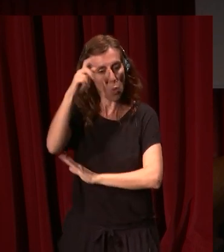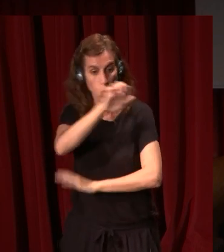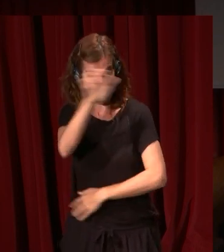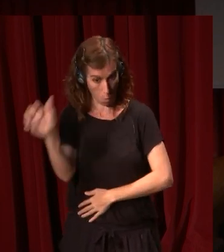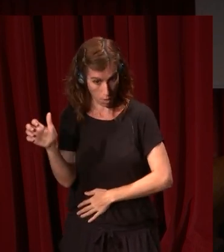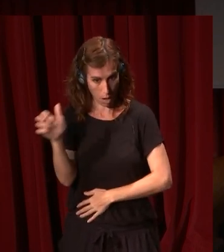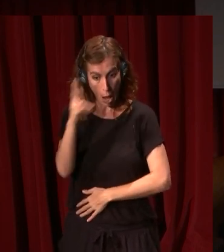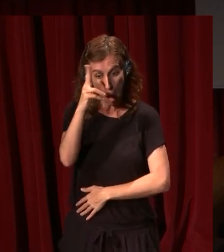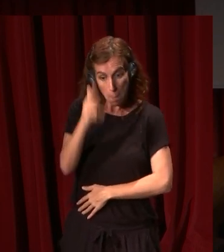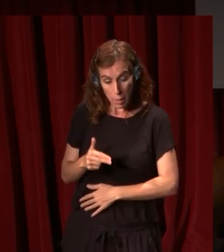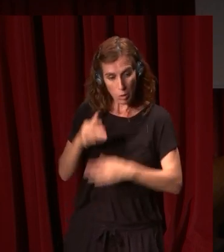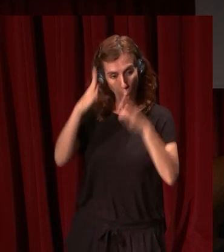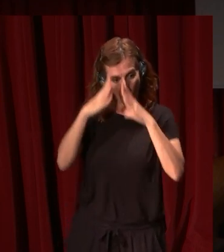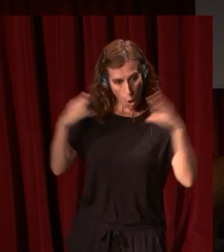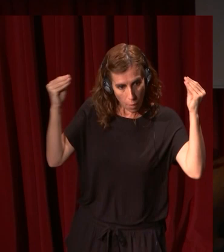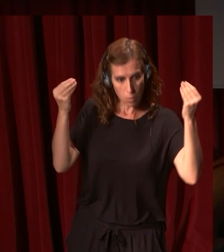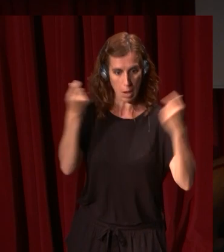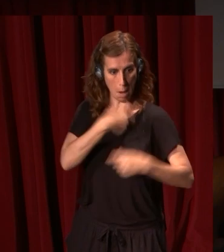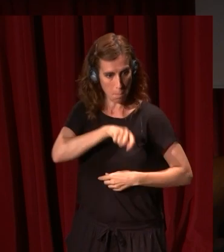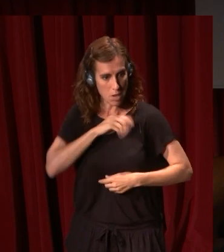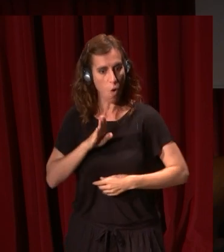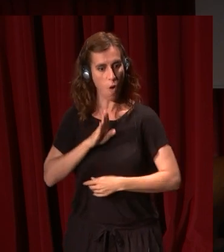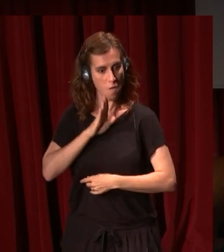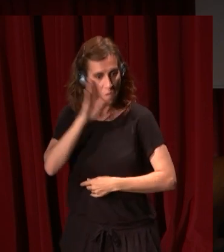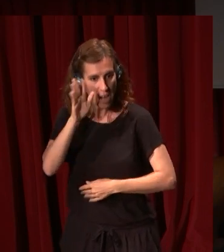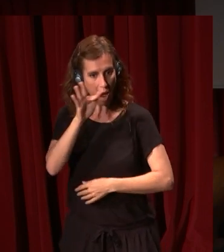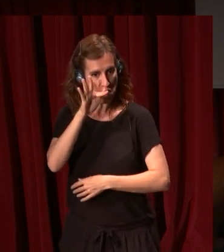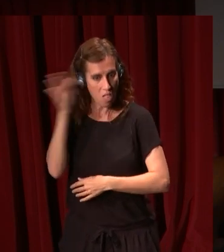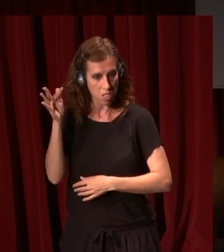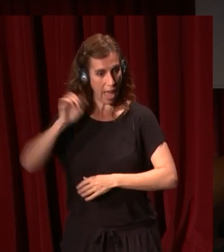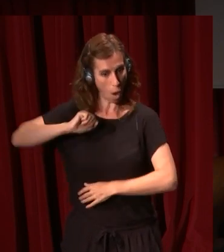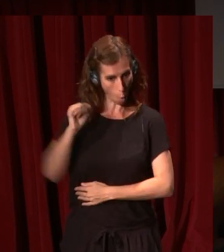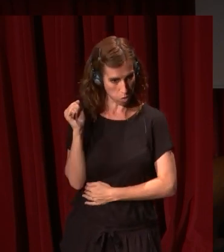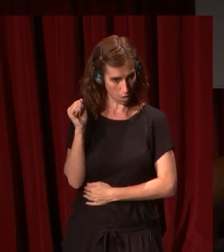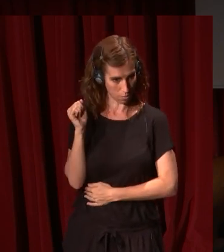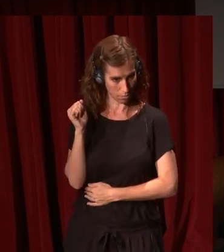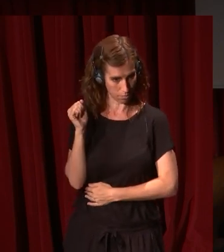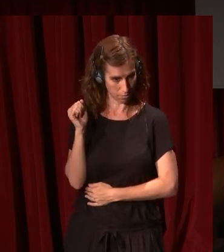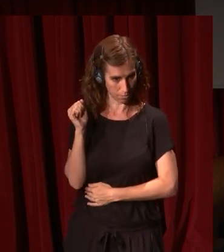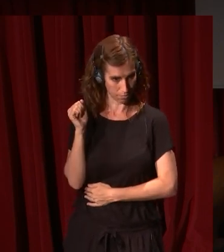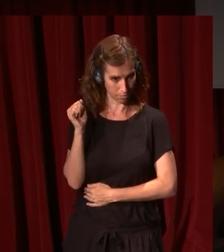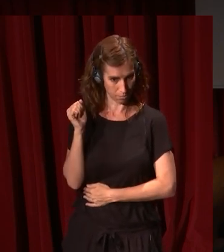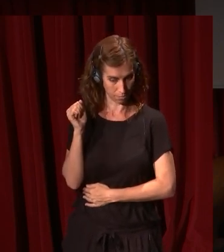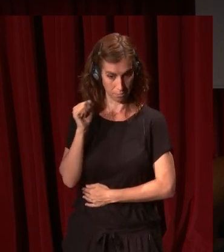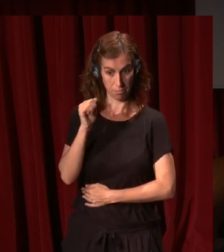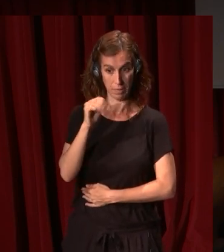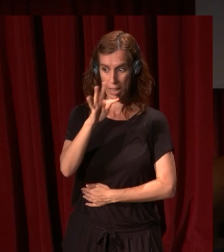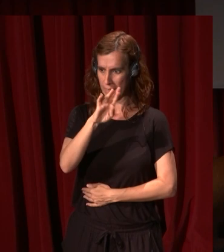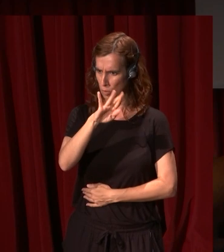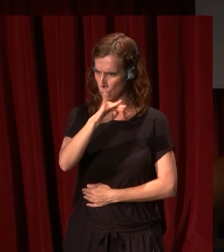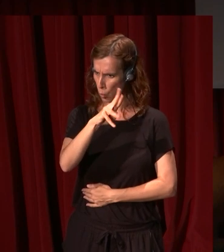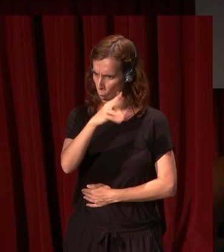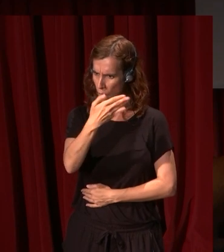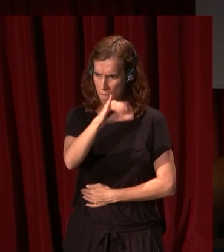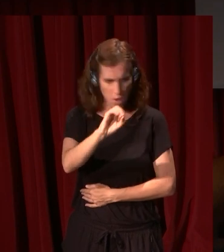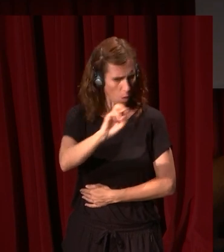ello, un pintor holandés y un español, uno belga y uno alemán, y uno francés y uno escocés, leen a Plinio el Viejo, y leen a Vitruvio, para aprender de arquitectura